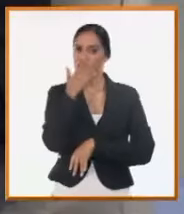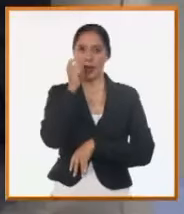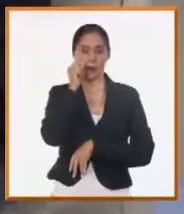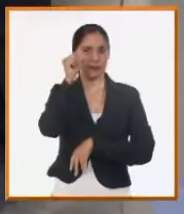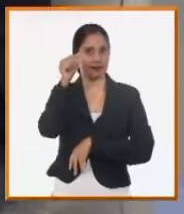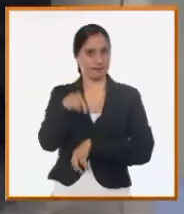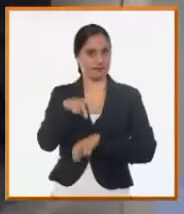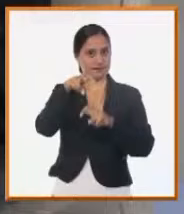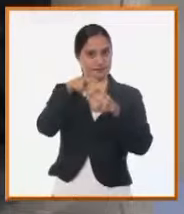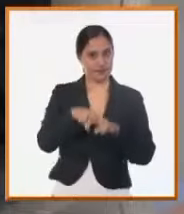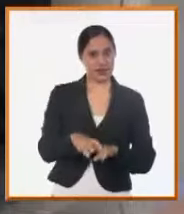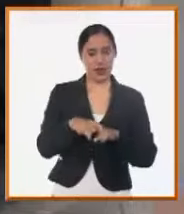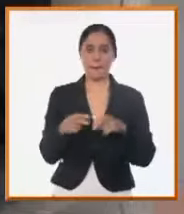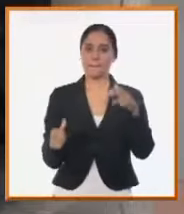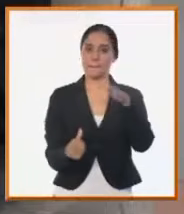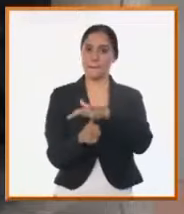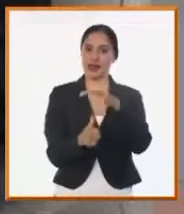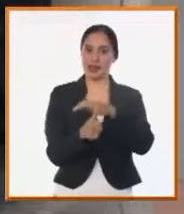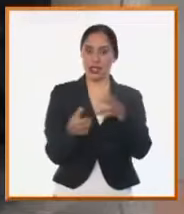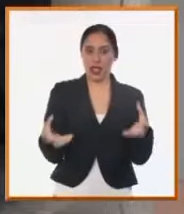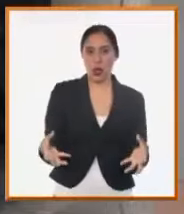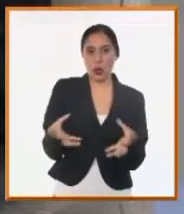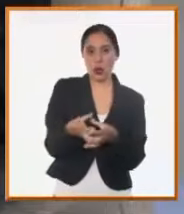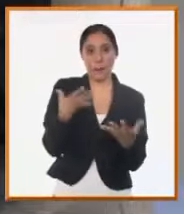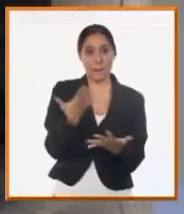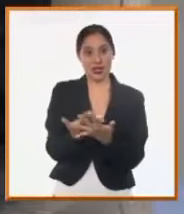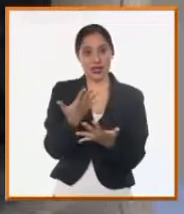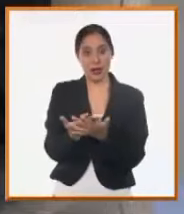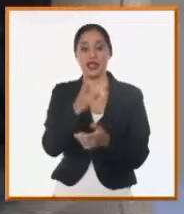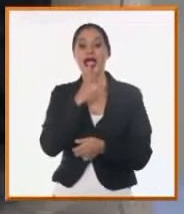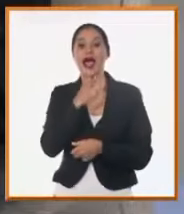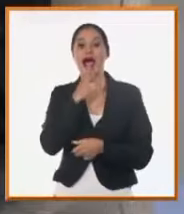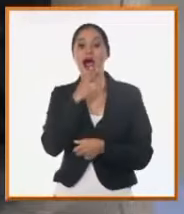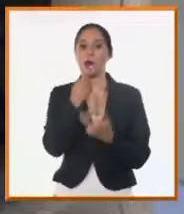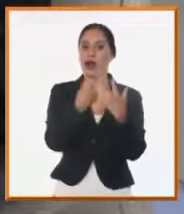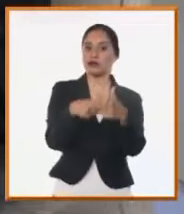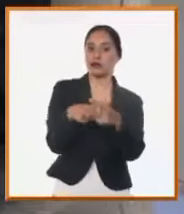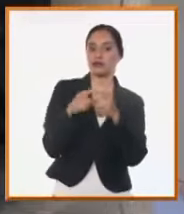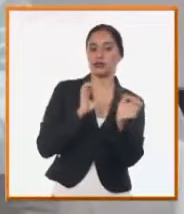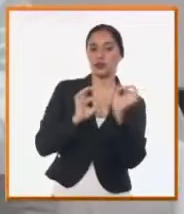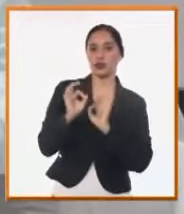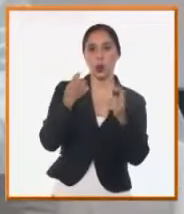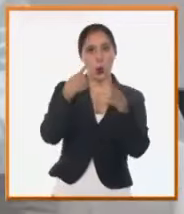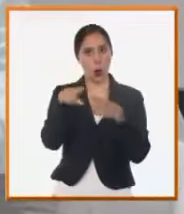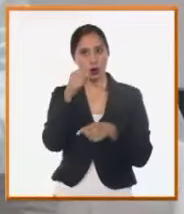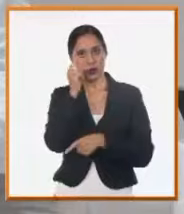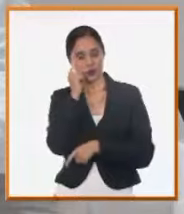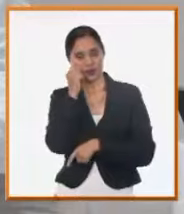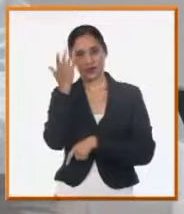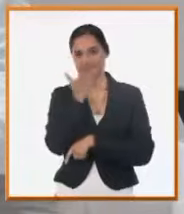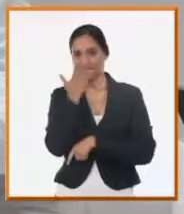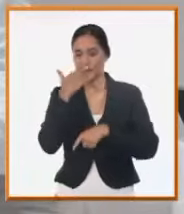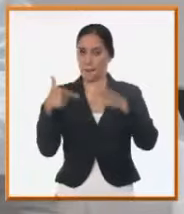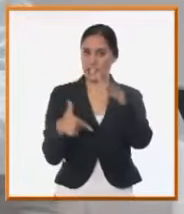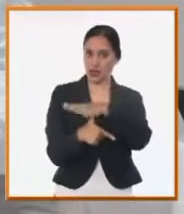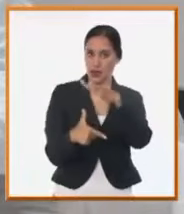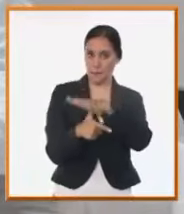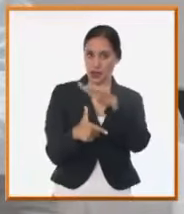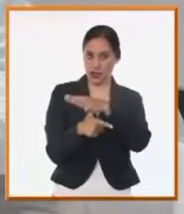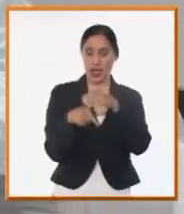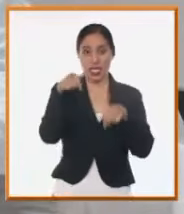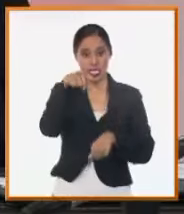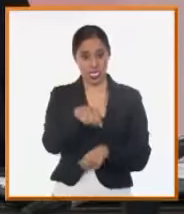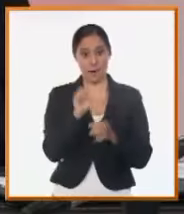Hernández Álvarez, vicepresidente del grupo empresarial de agua y saneamiento, Alexis Acosta Cruz, vicepresidente de esta